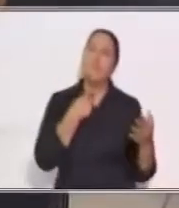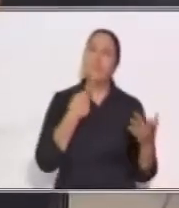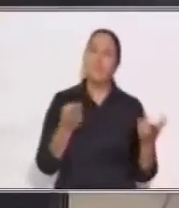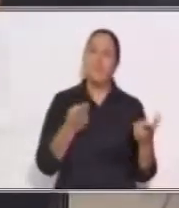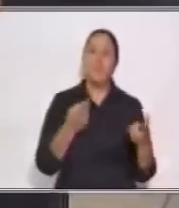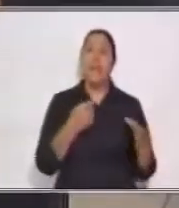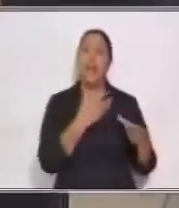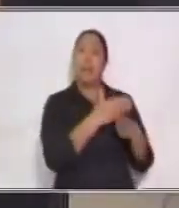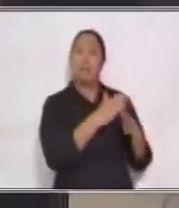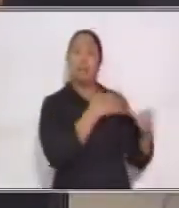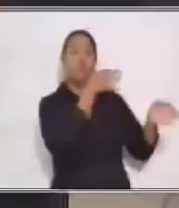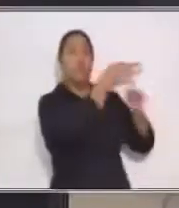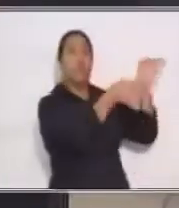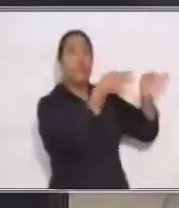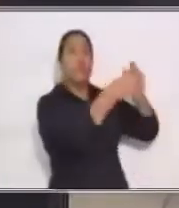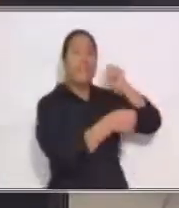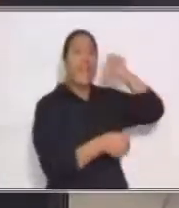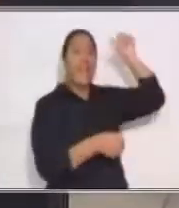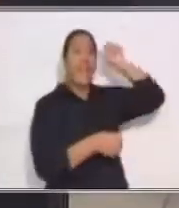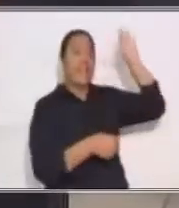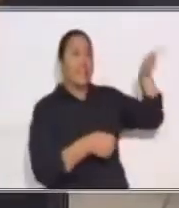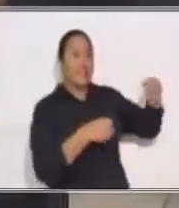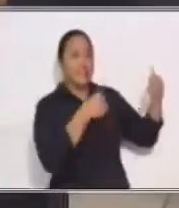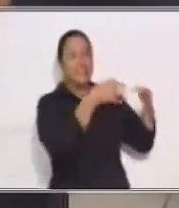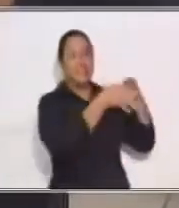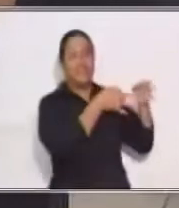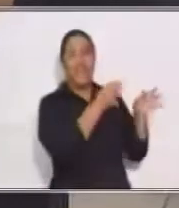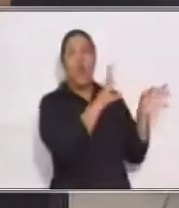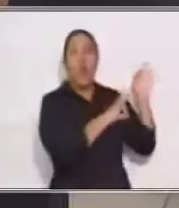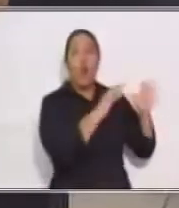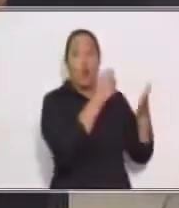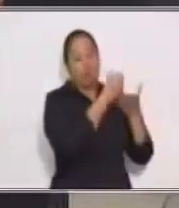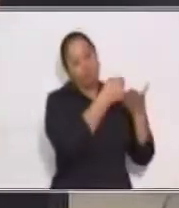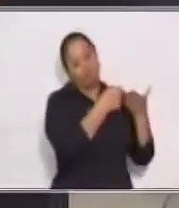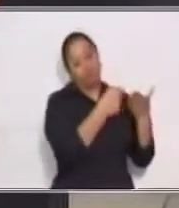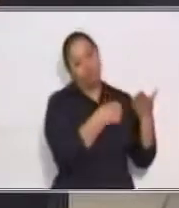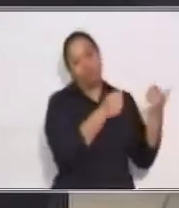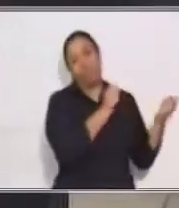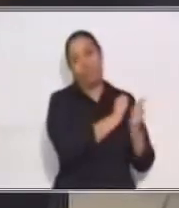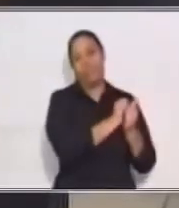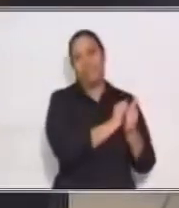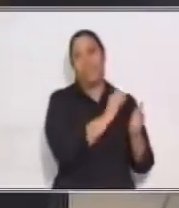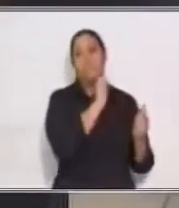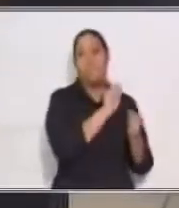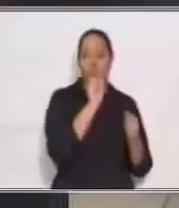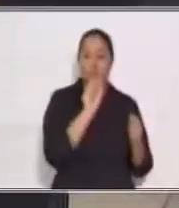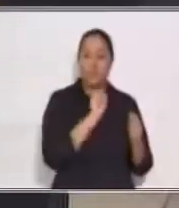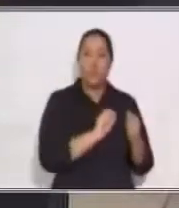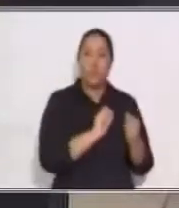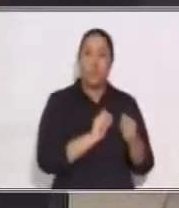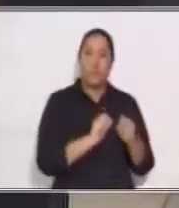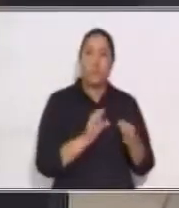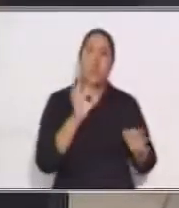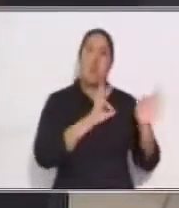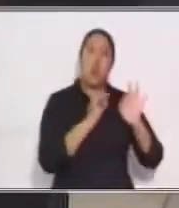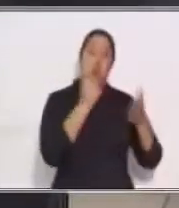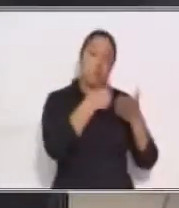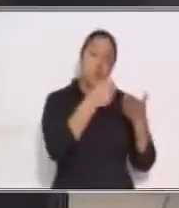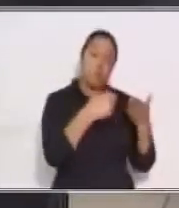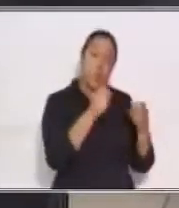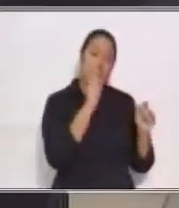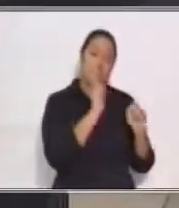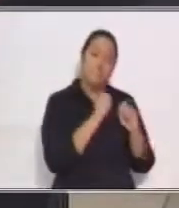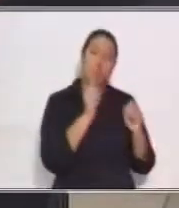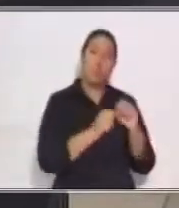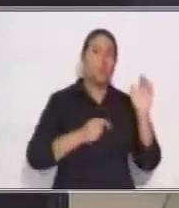con un adulto responsable. Escribir una lectura y luego colocar los puntos. O escribirlo y colocar los puntos de